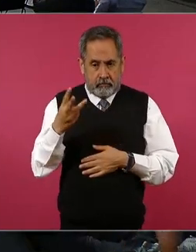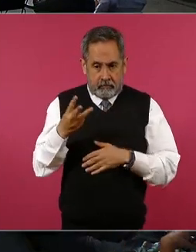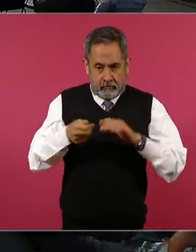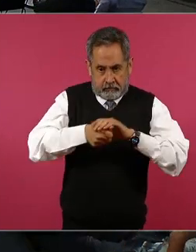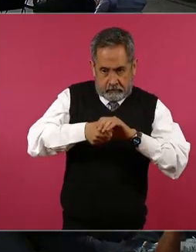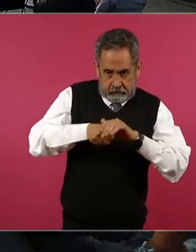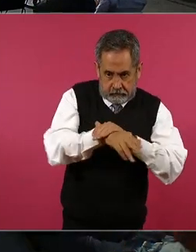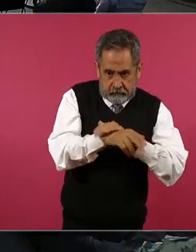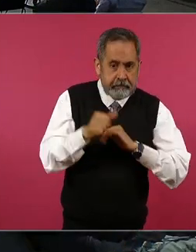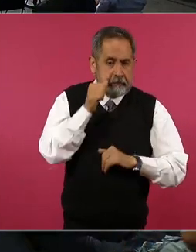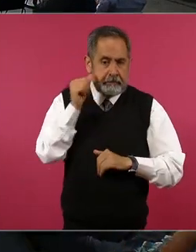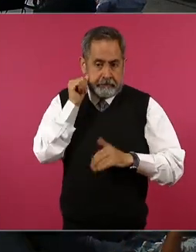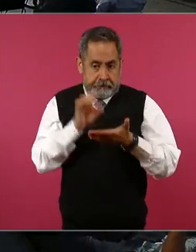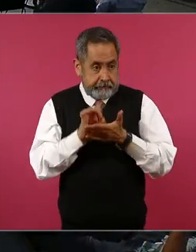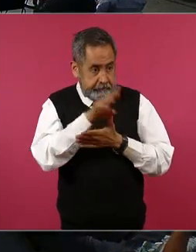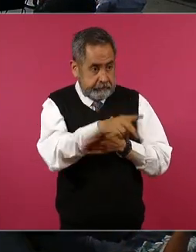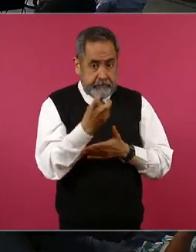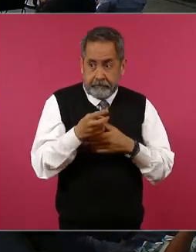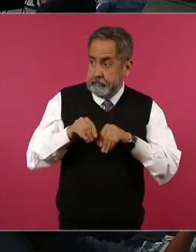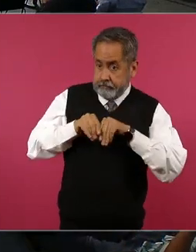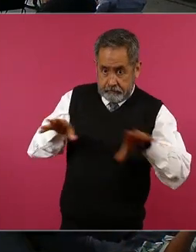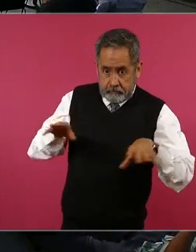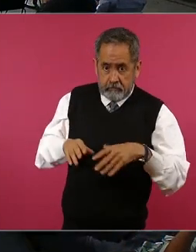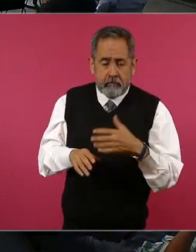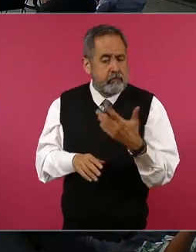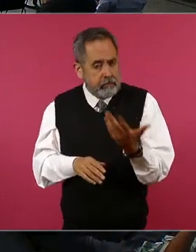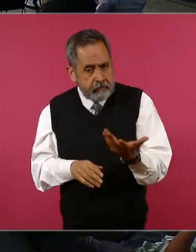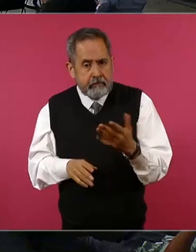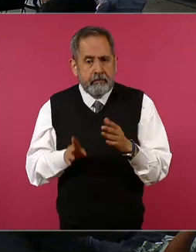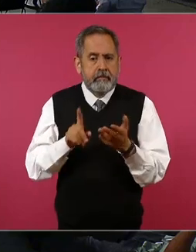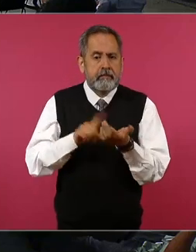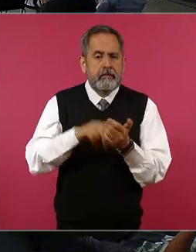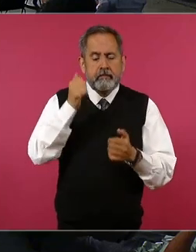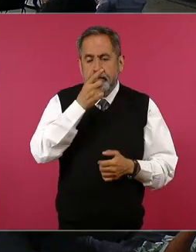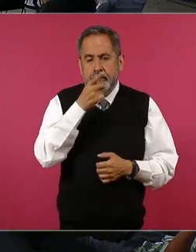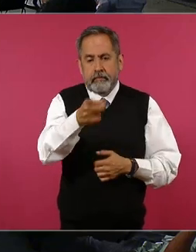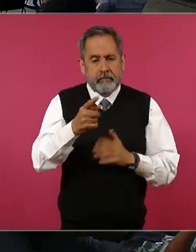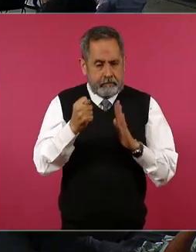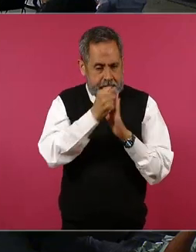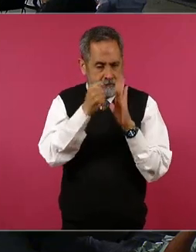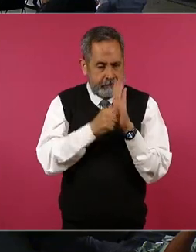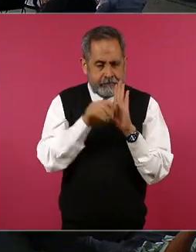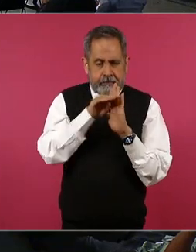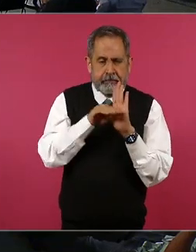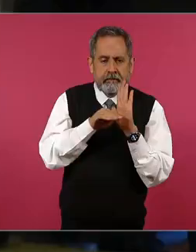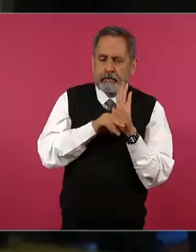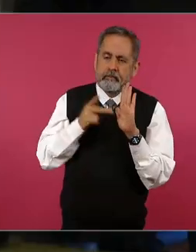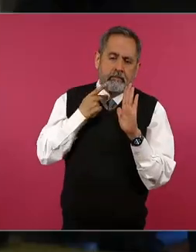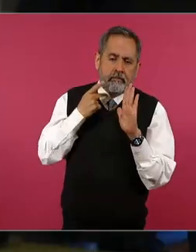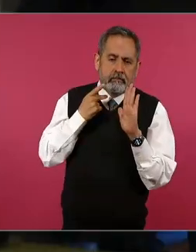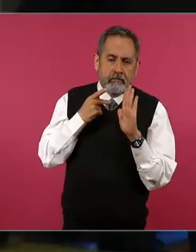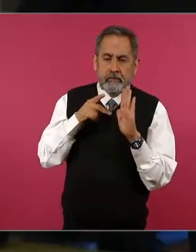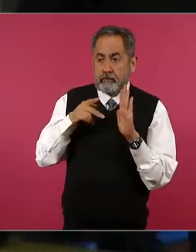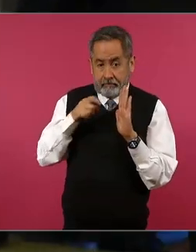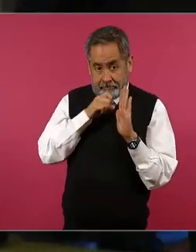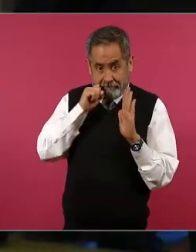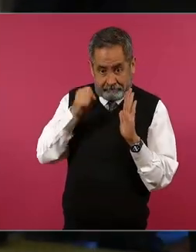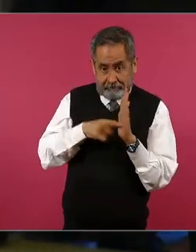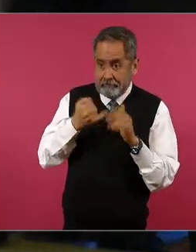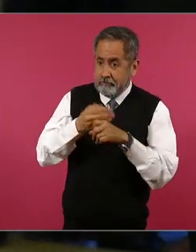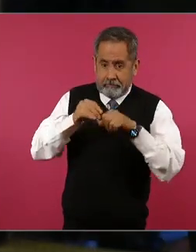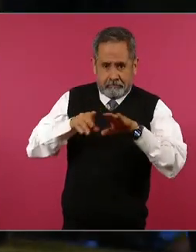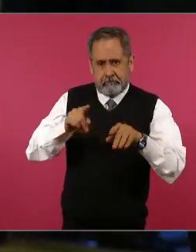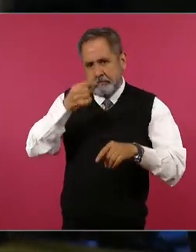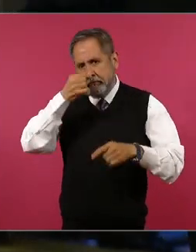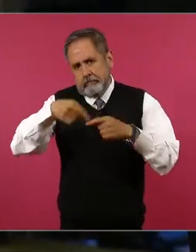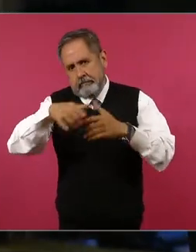Ayotzinapa el día de ayer y también alguna vez dijo que escribió su testamento político si alguna vez también no era público ahora que ya se va